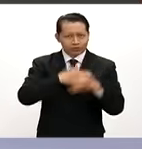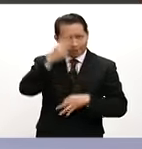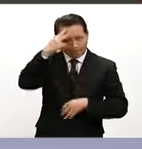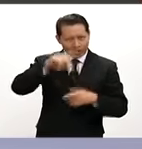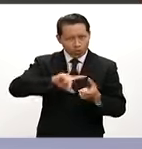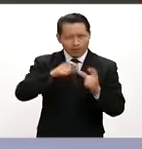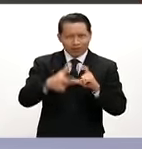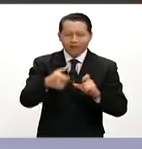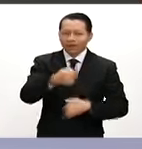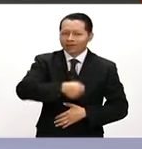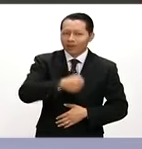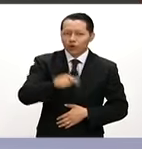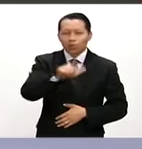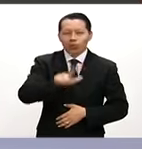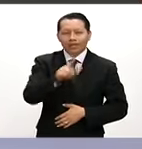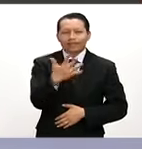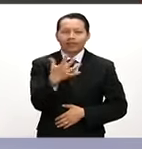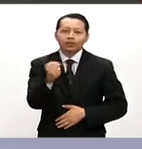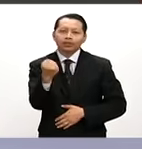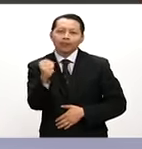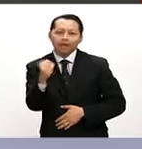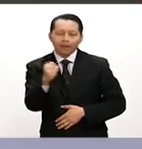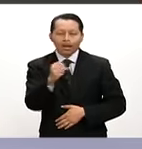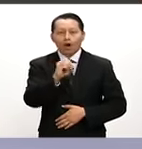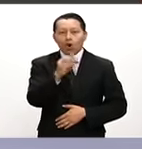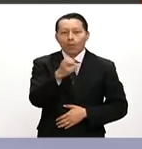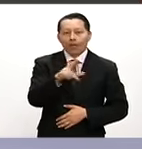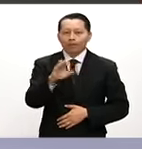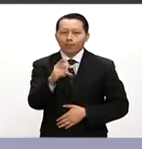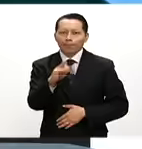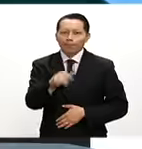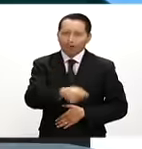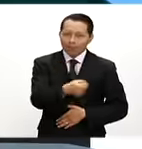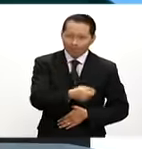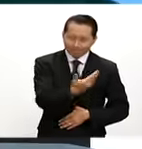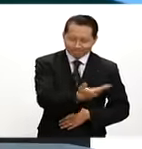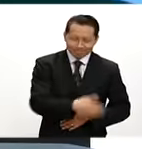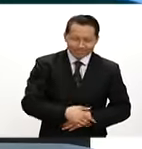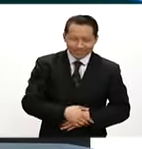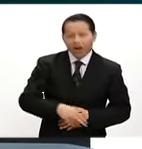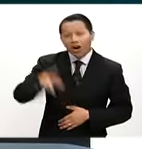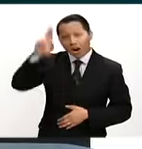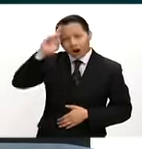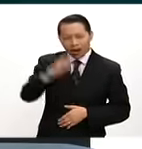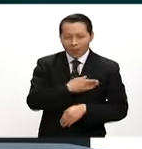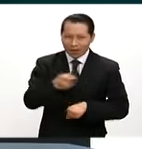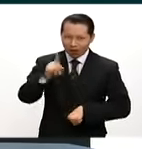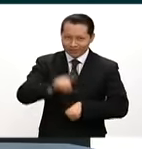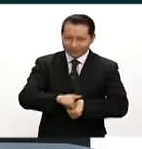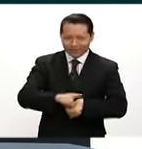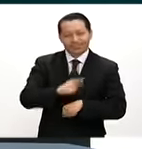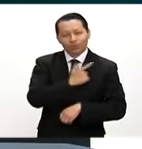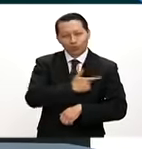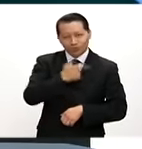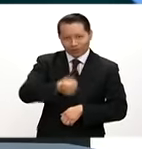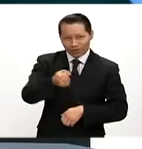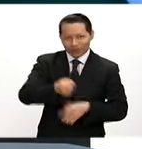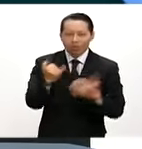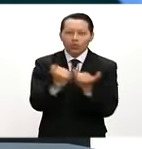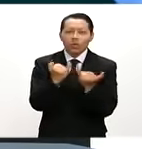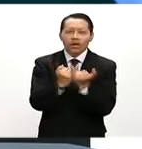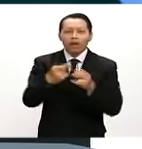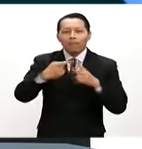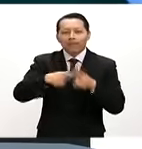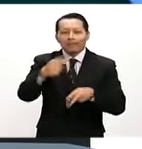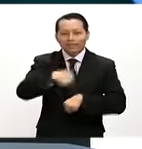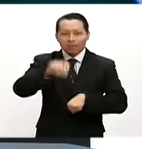mucho gusto este lunes 5 de septiembre a Omar Cepeda. ¿Cómo estás, Omar? Hola, tal? Muy buenos días. Es un placer saludarte y iniciar una semana más contigo. Y